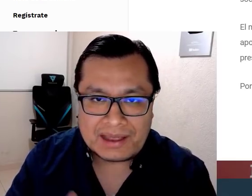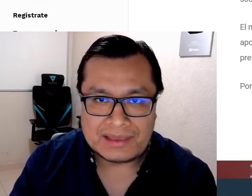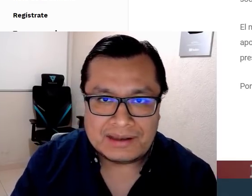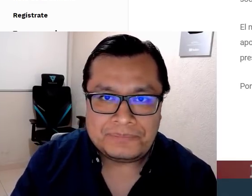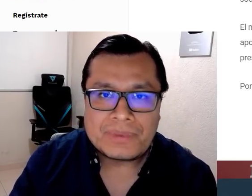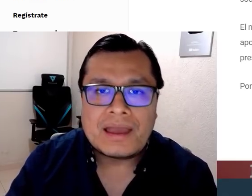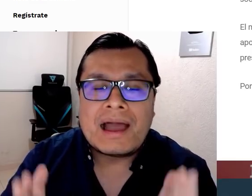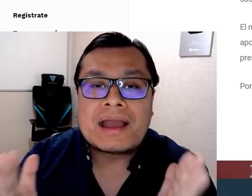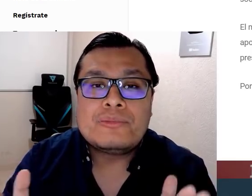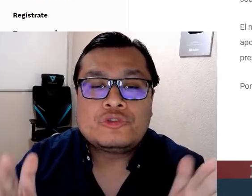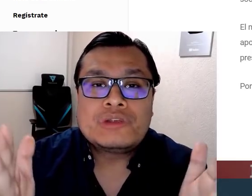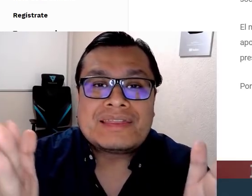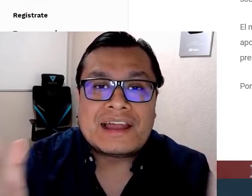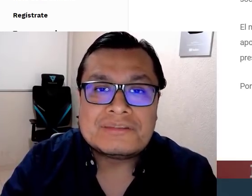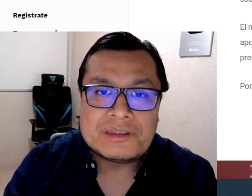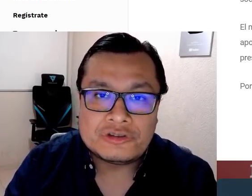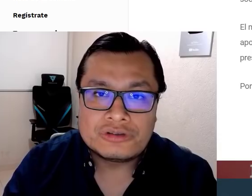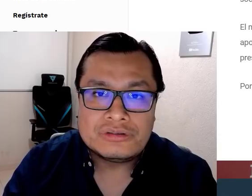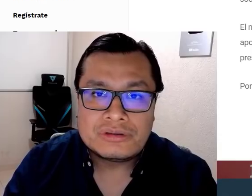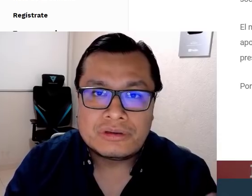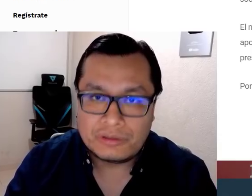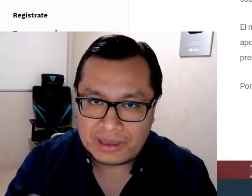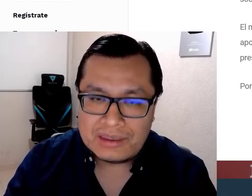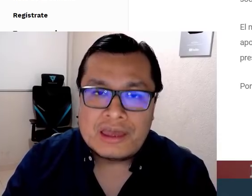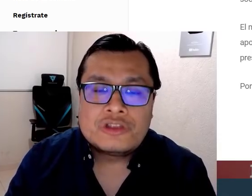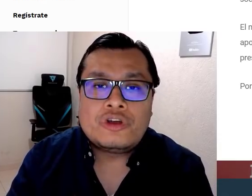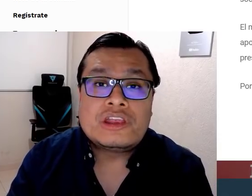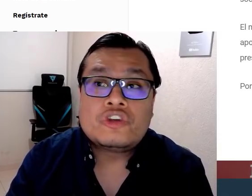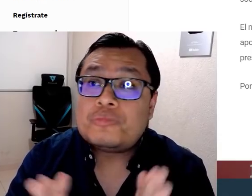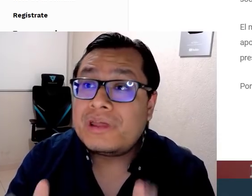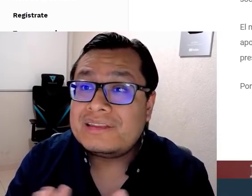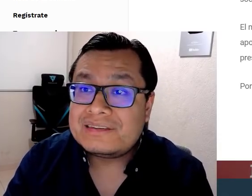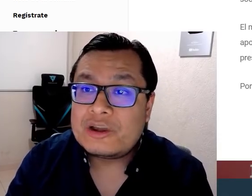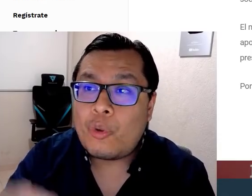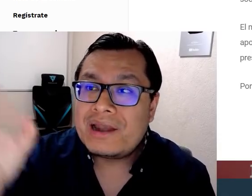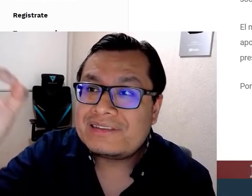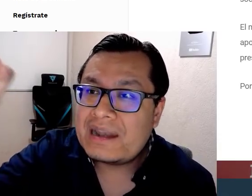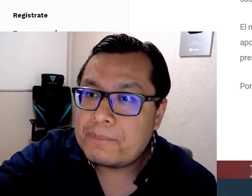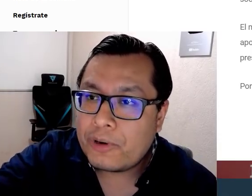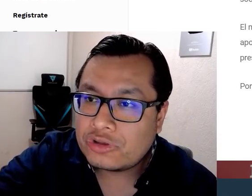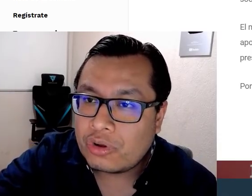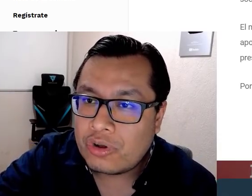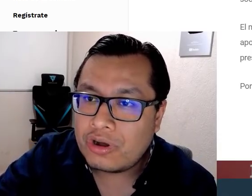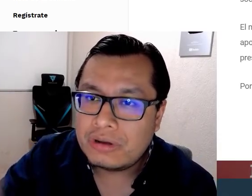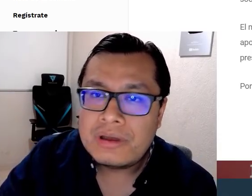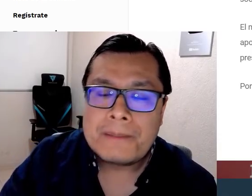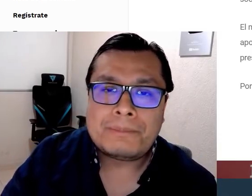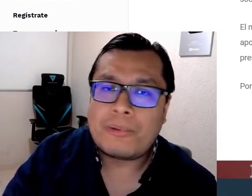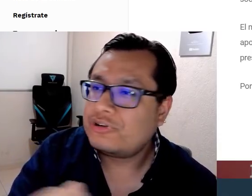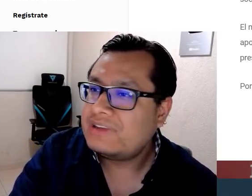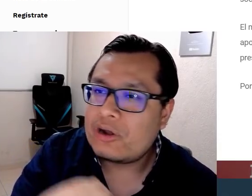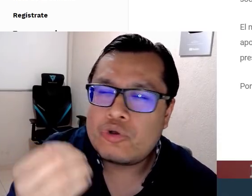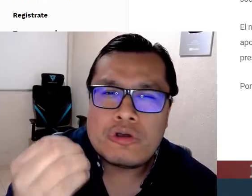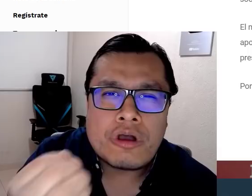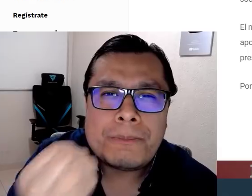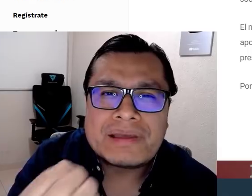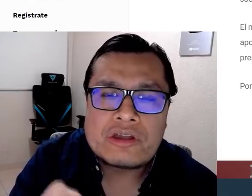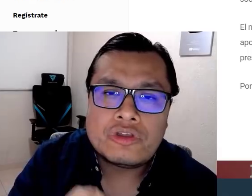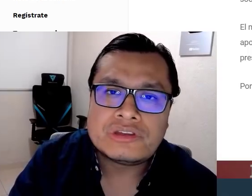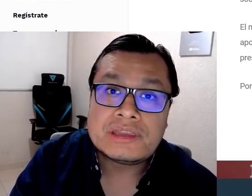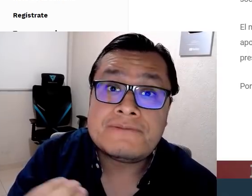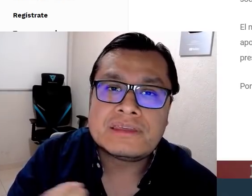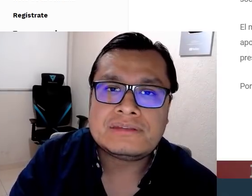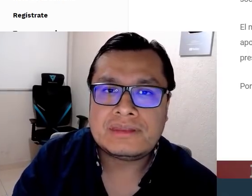vengan a mi canal, hagamos una transmisión, ¿ok? Donde nos puedan decir cuál es el protocolo por si algún